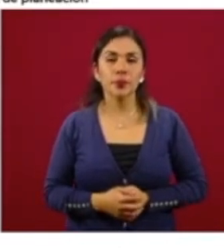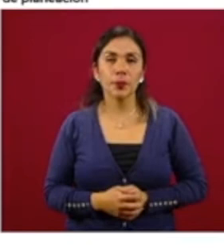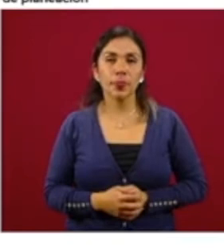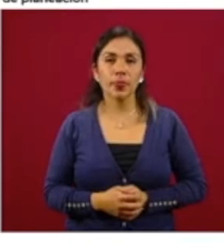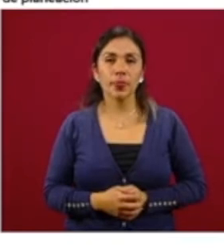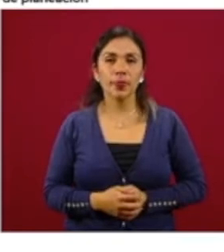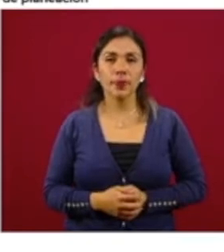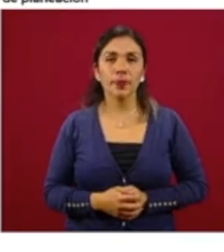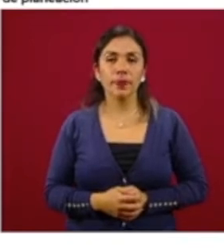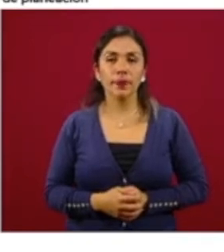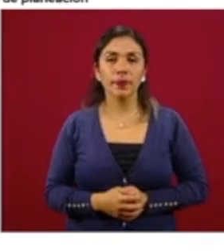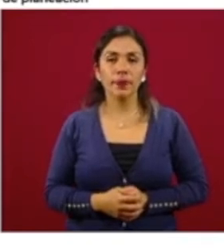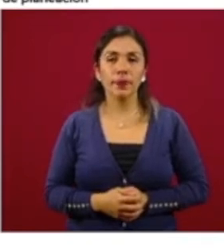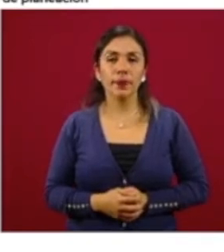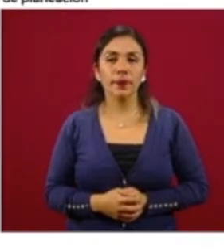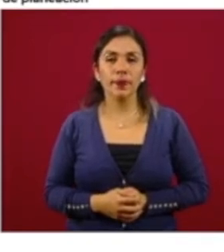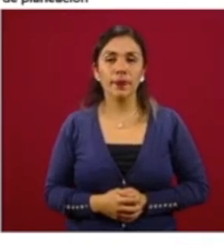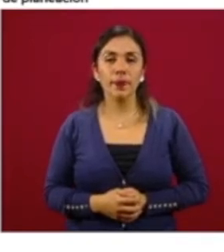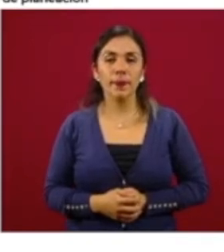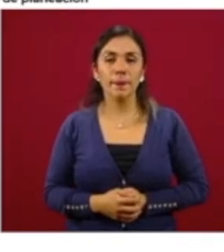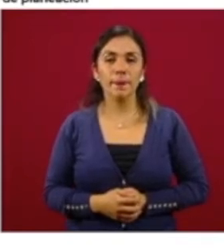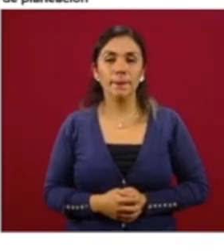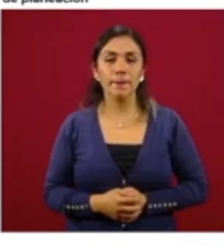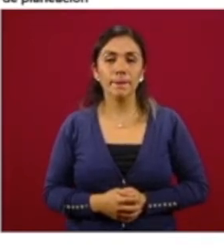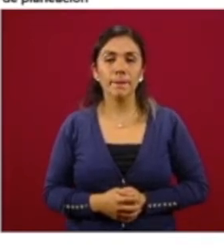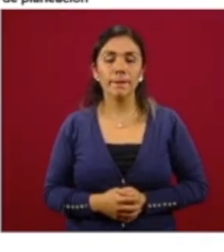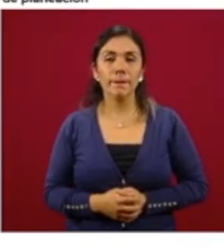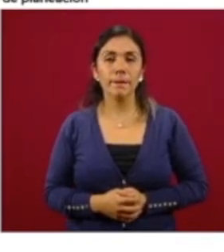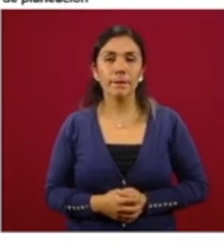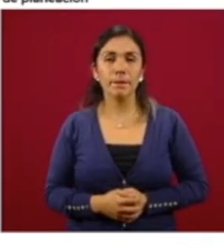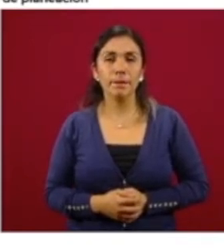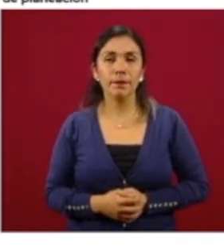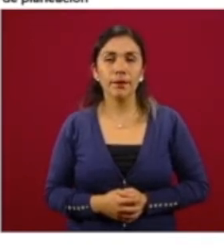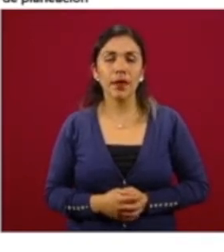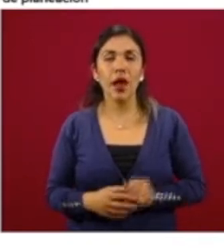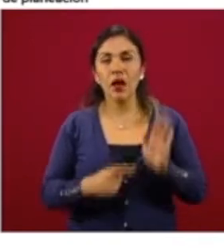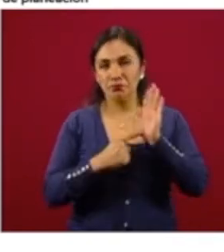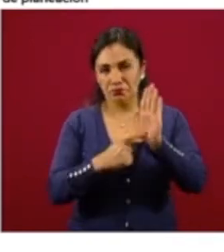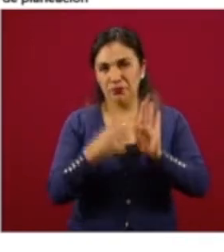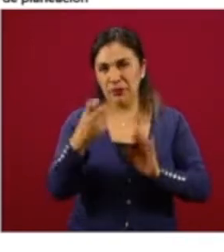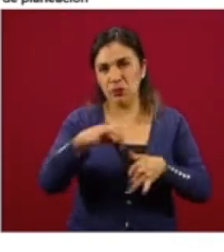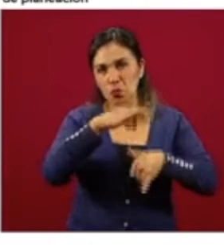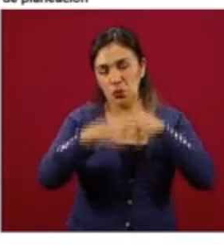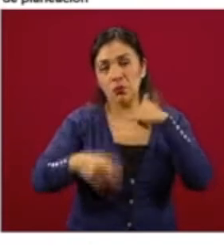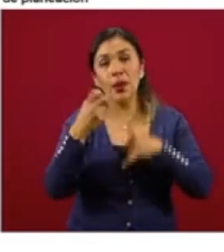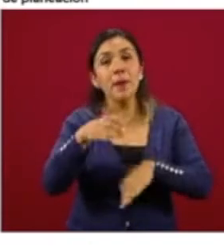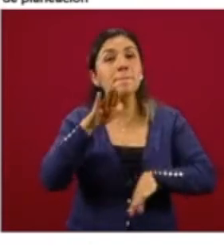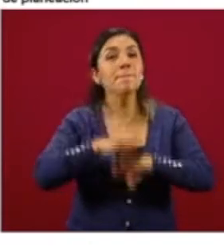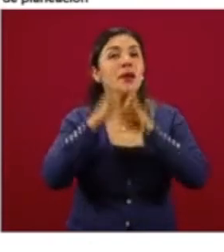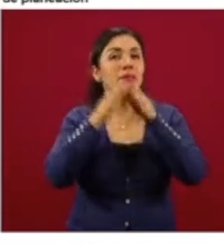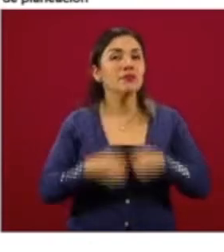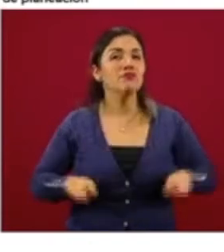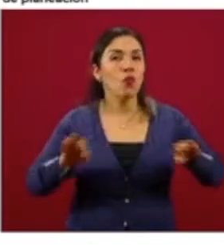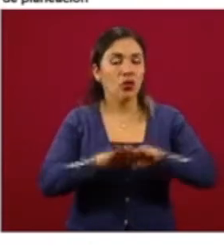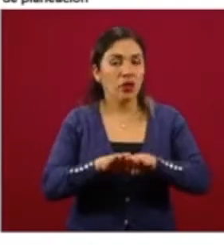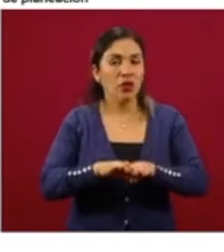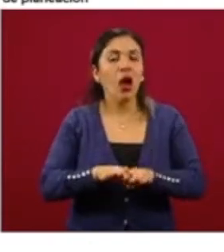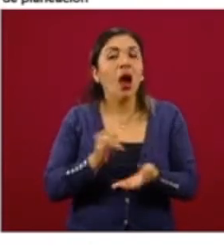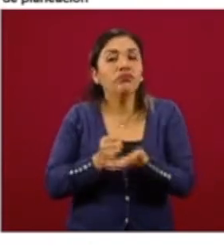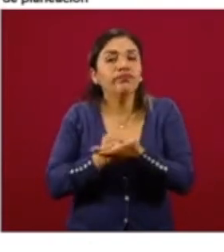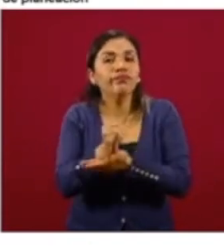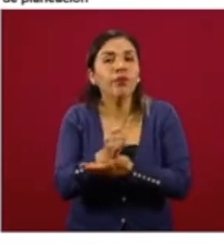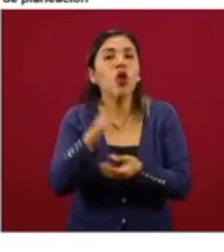Este es prácticamente la última lámina, pero es para nosotros lo más importante, determinar